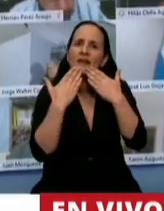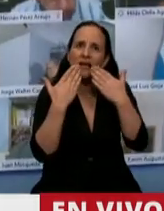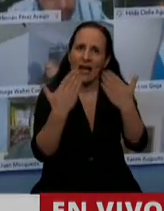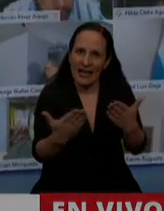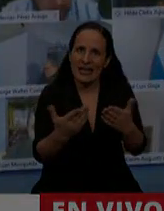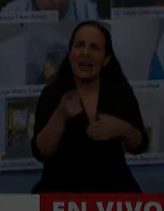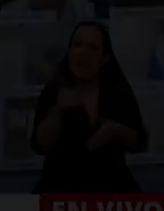Gracias, diputado. Gracias.